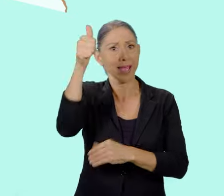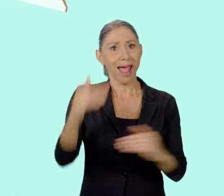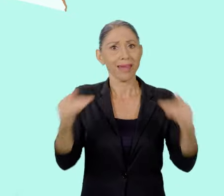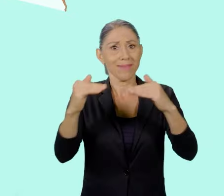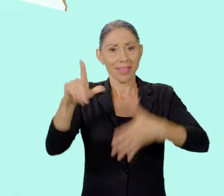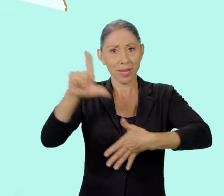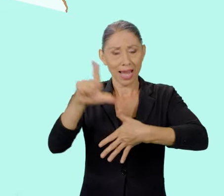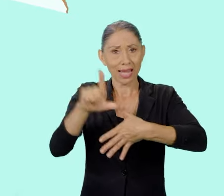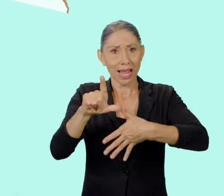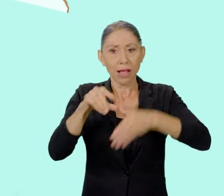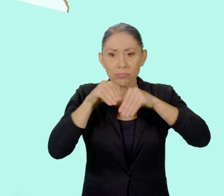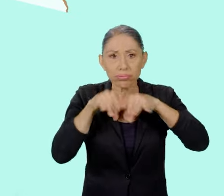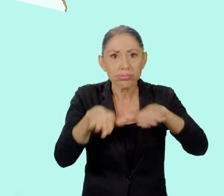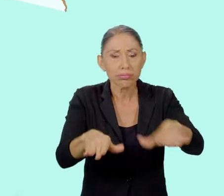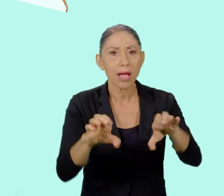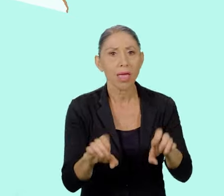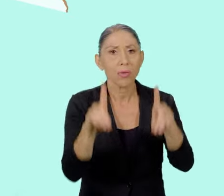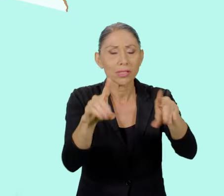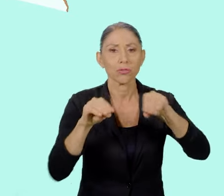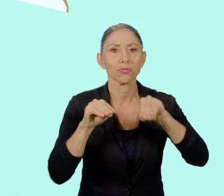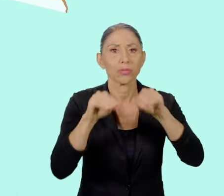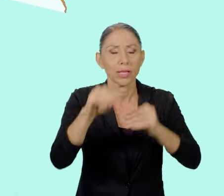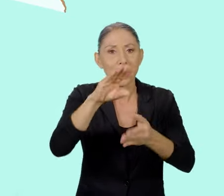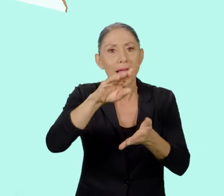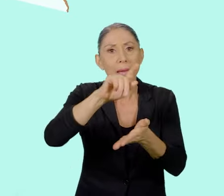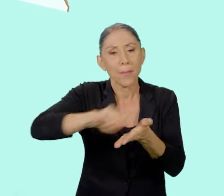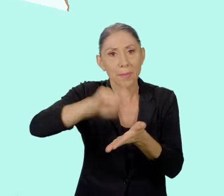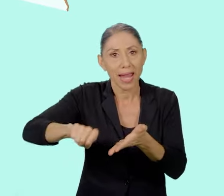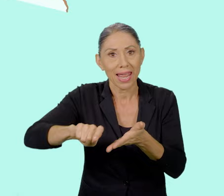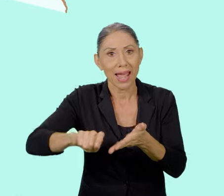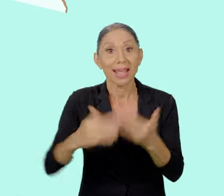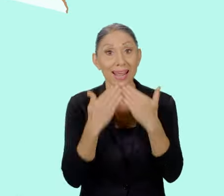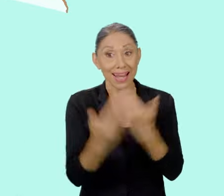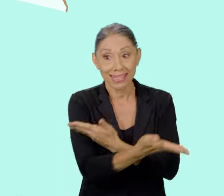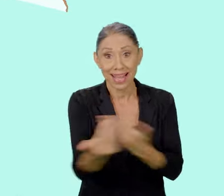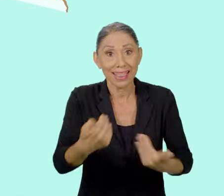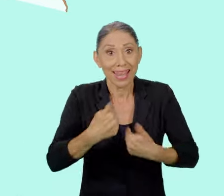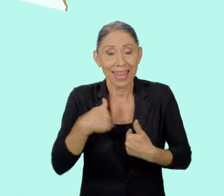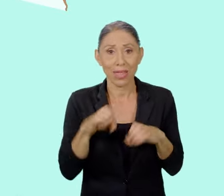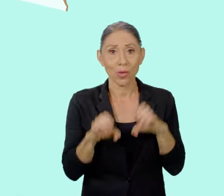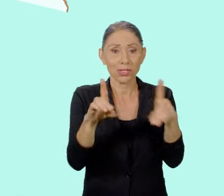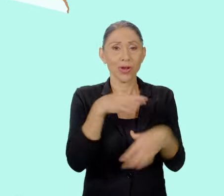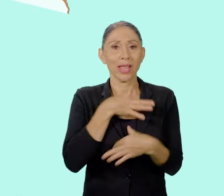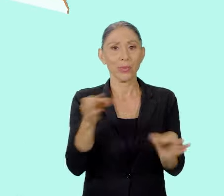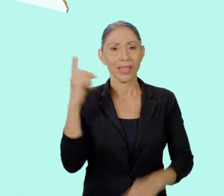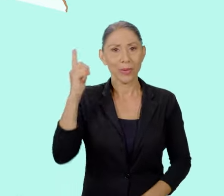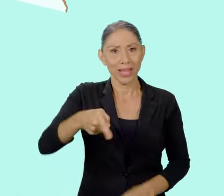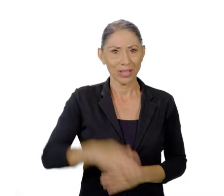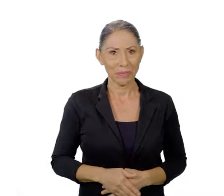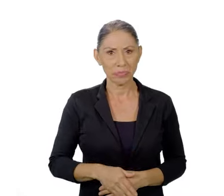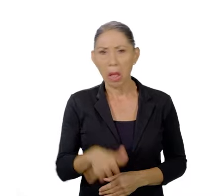Latina en cobertura de alfabetización y enseñanza primaria, gracias a que contaba con educación gratuita y